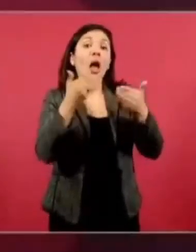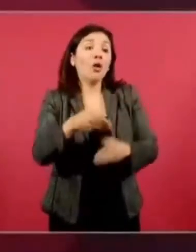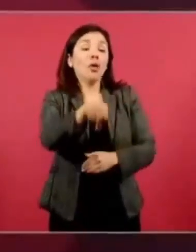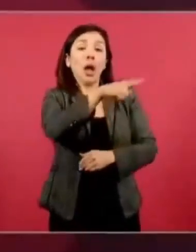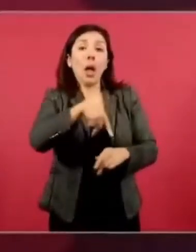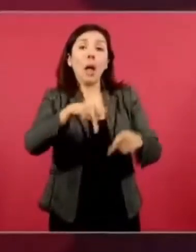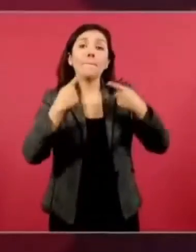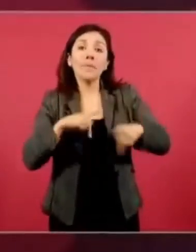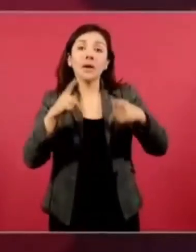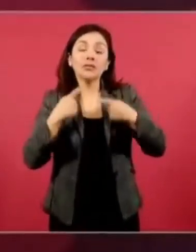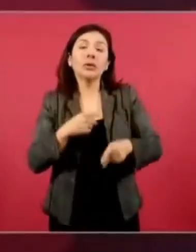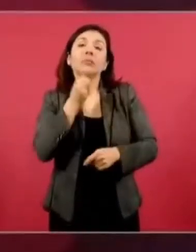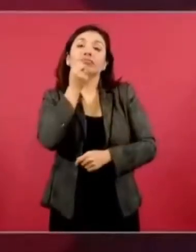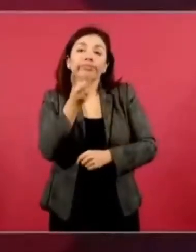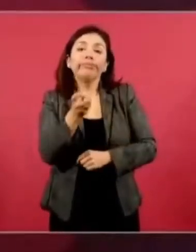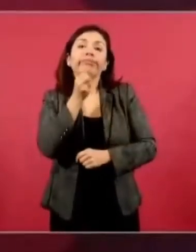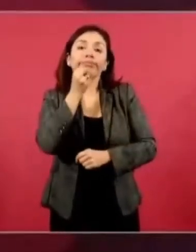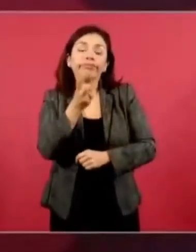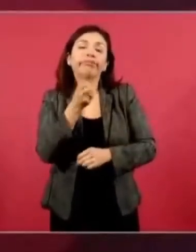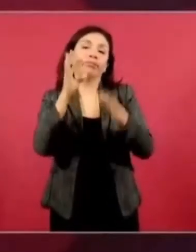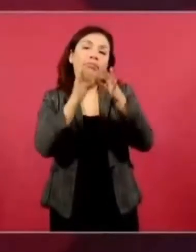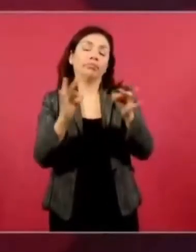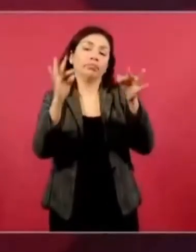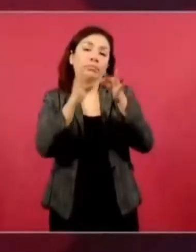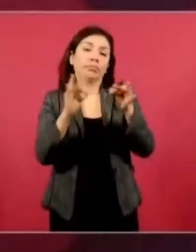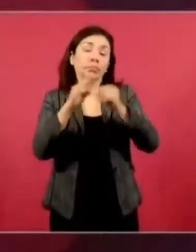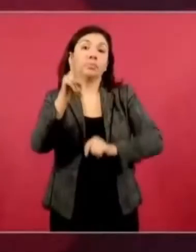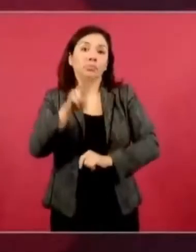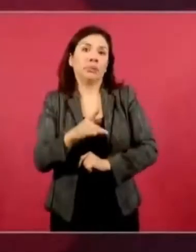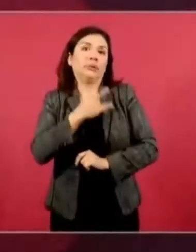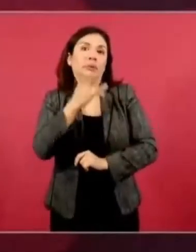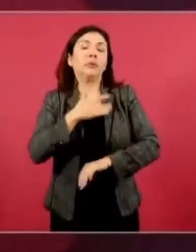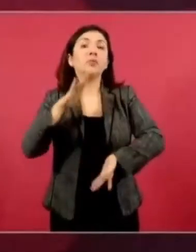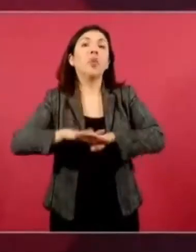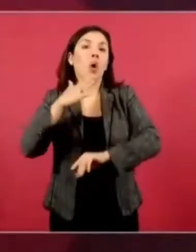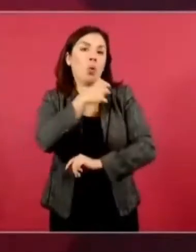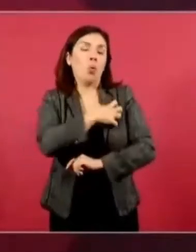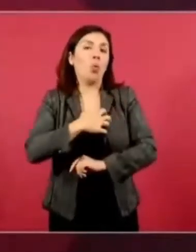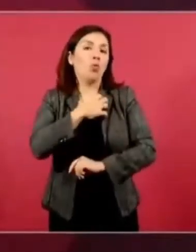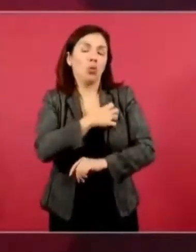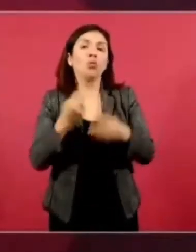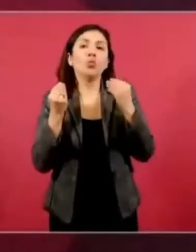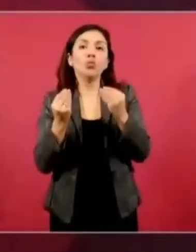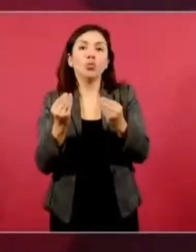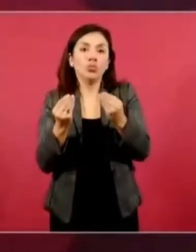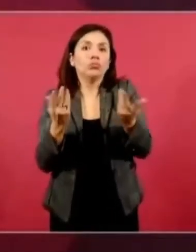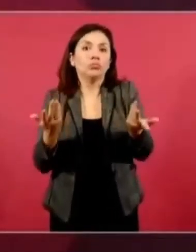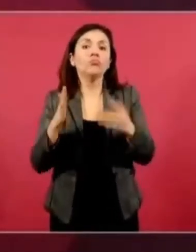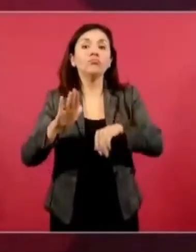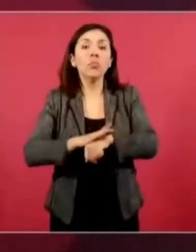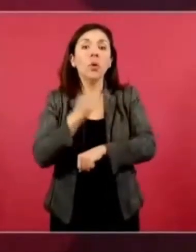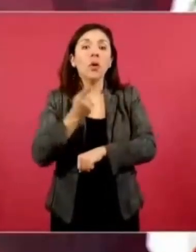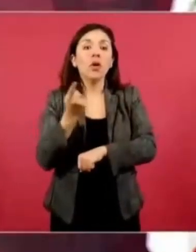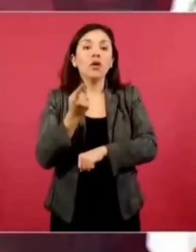ya declararon. Y estamos contentos, muy contentos, porque